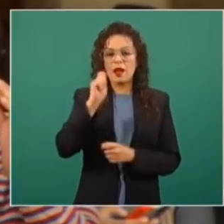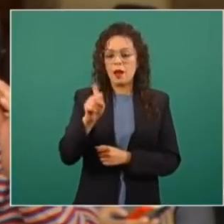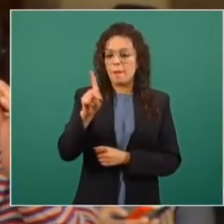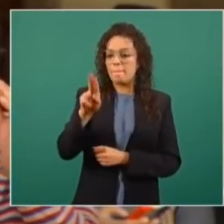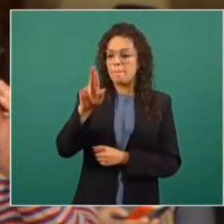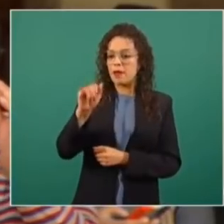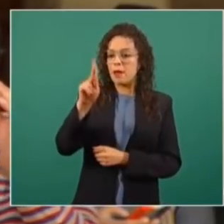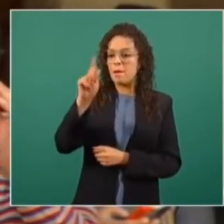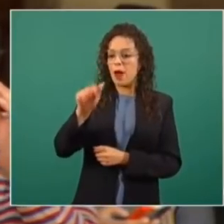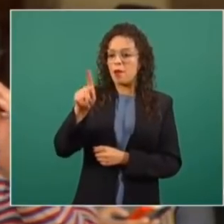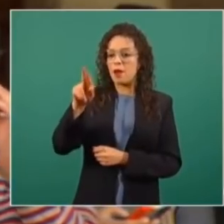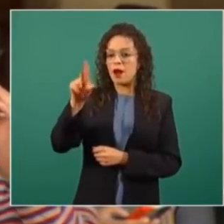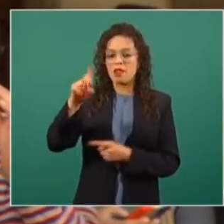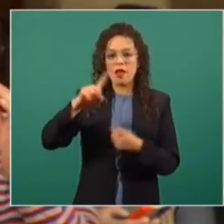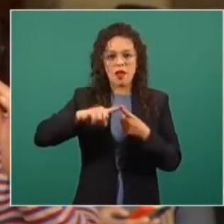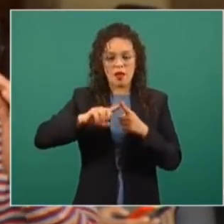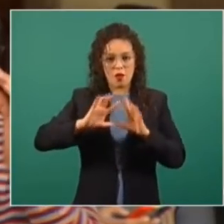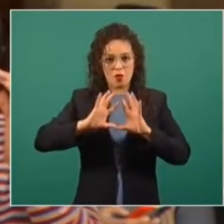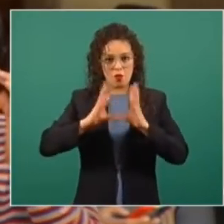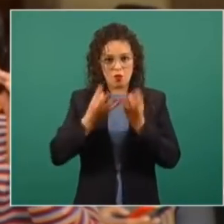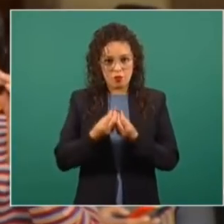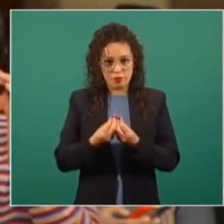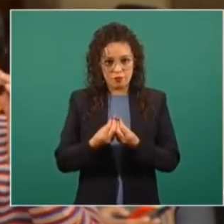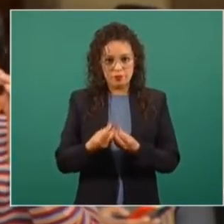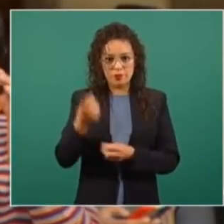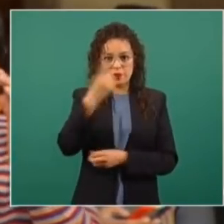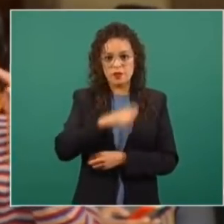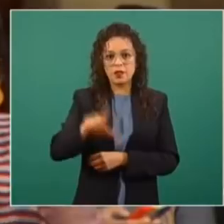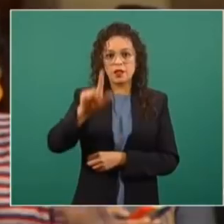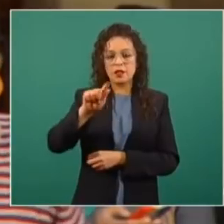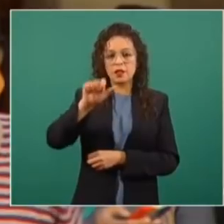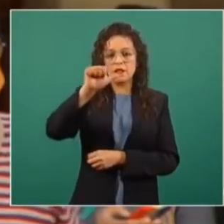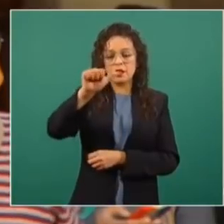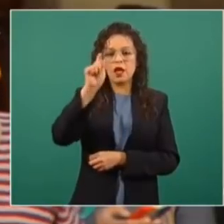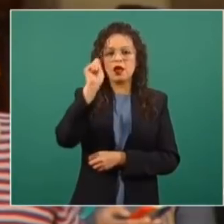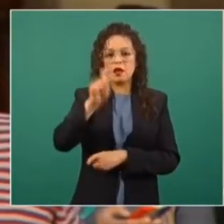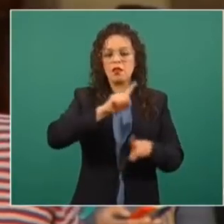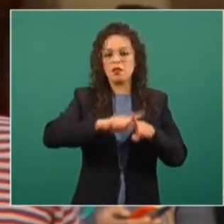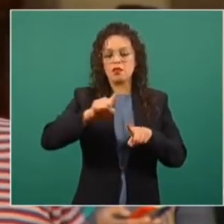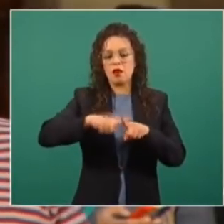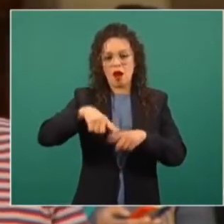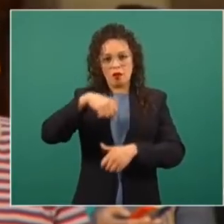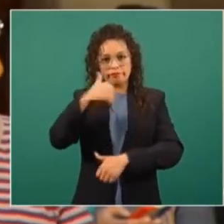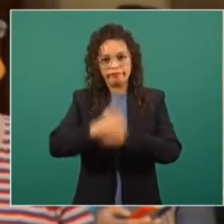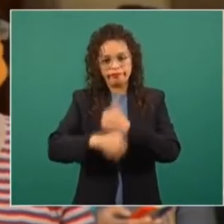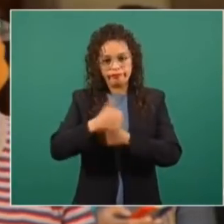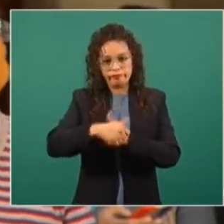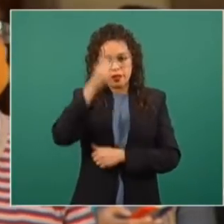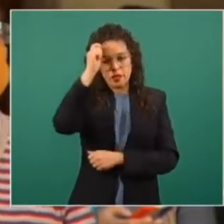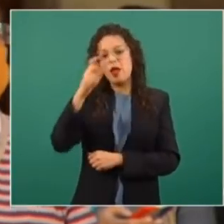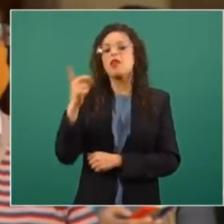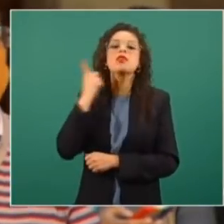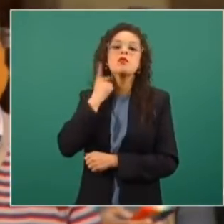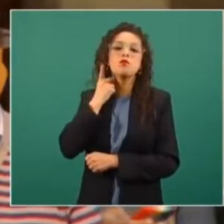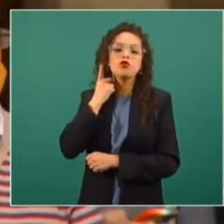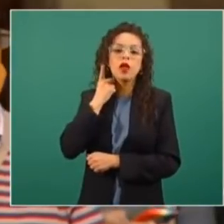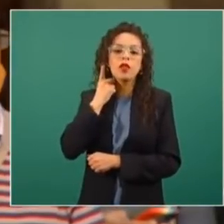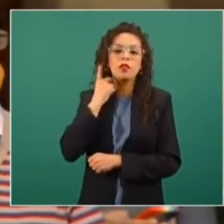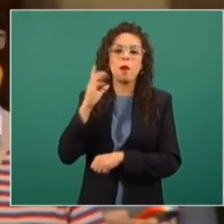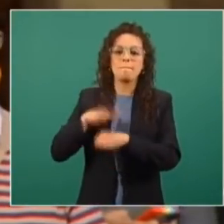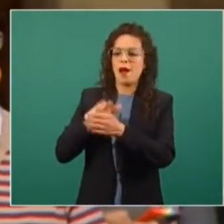-PRD, que postulará 176 fórmulas de candidatura a diputados por principio de mayoría relativa.